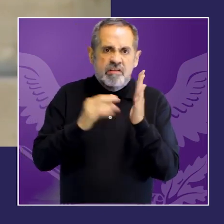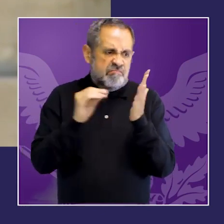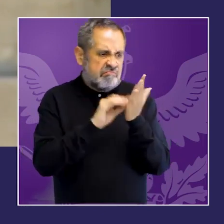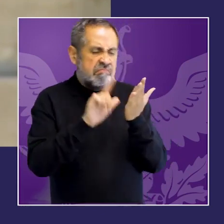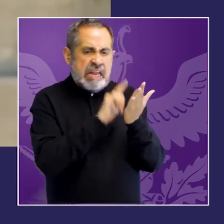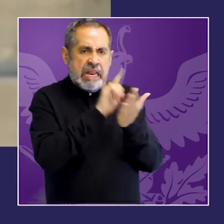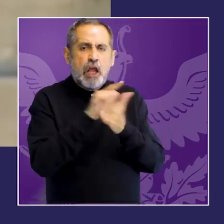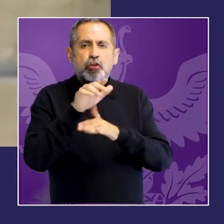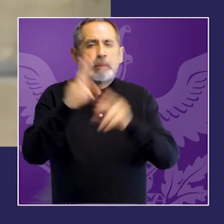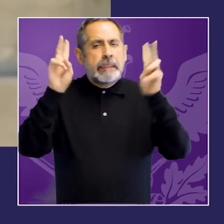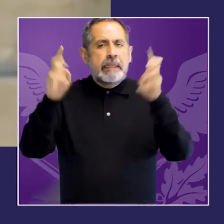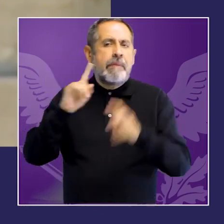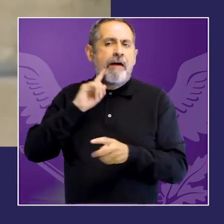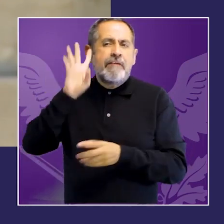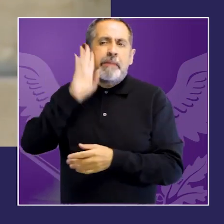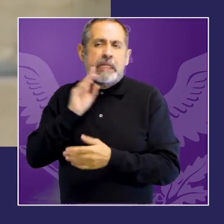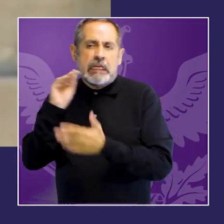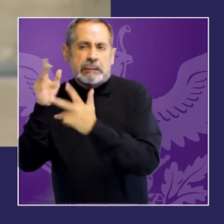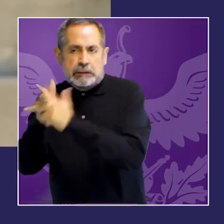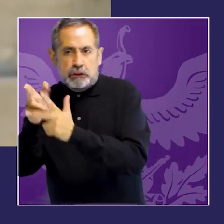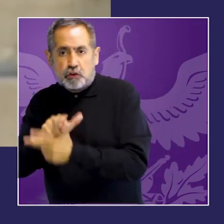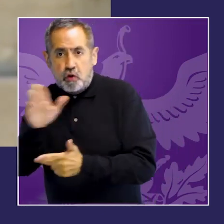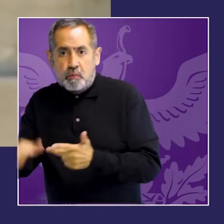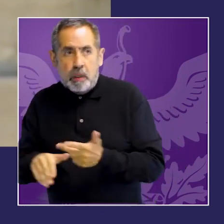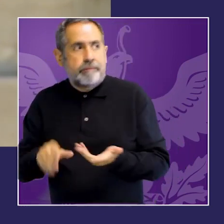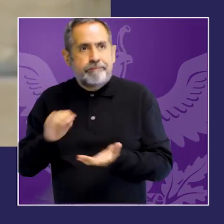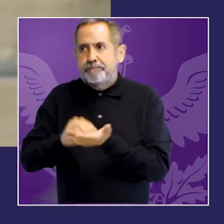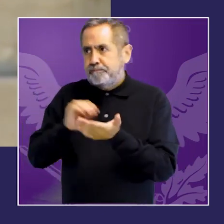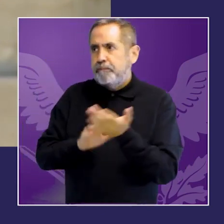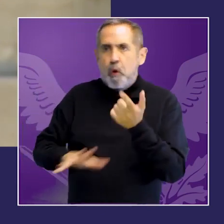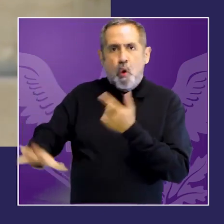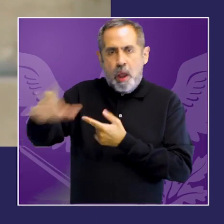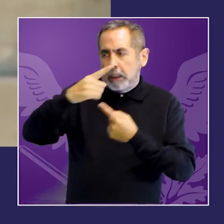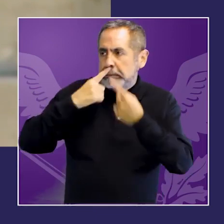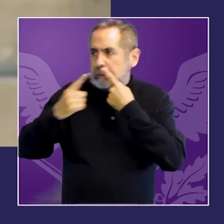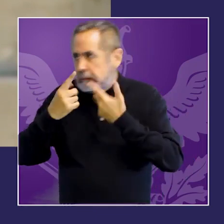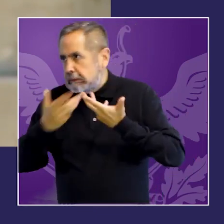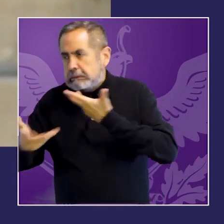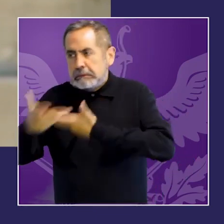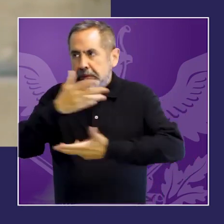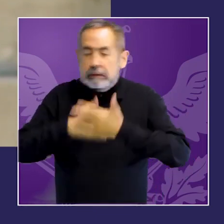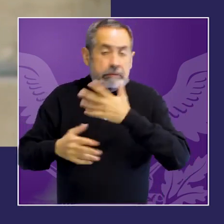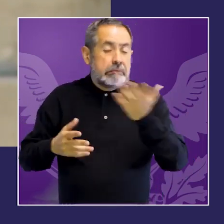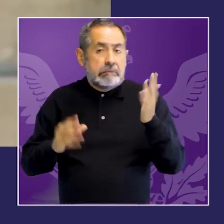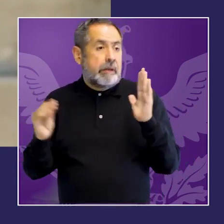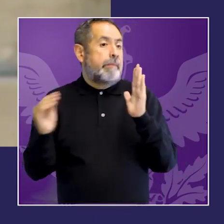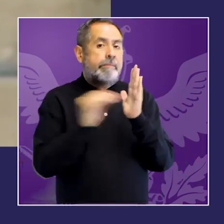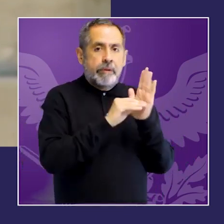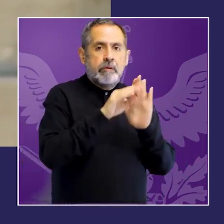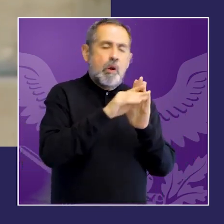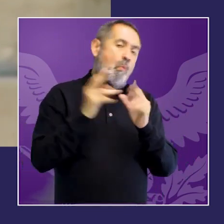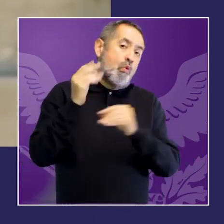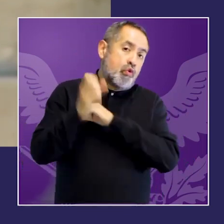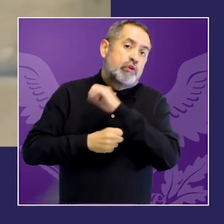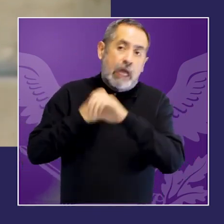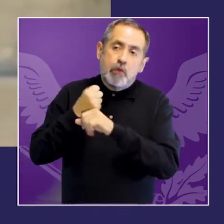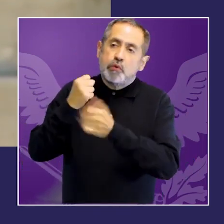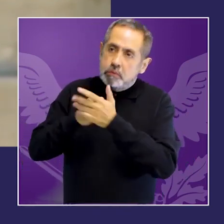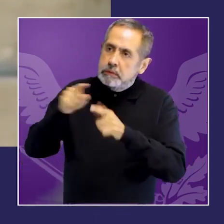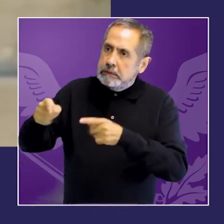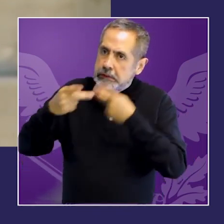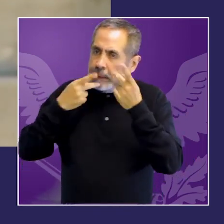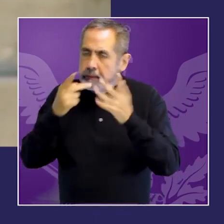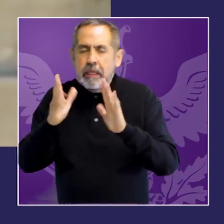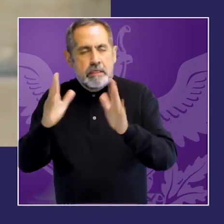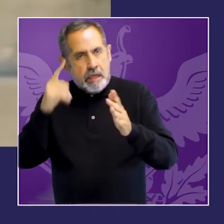gravedad de estos crímenes de violencia extrema, sino también los vínculos profundos que existen entre esa violencia extrema y las